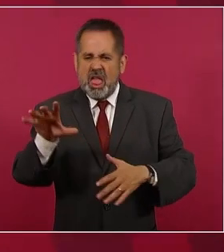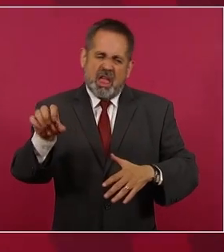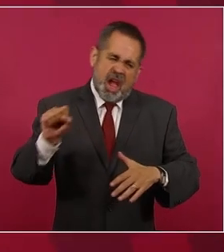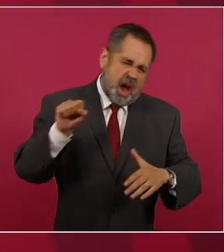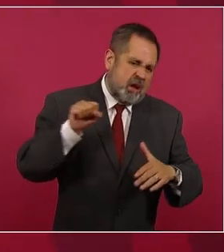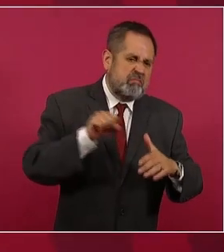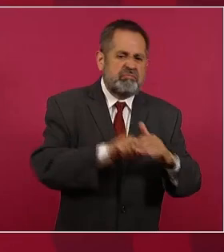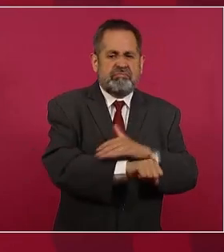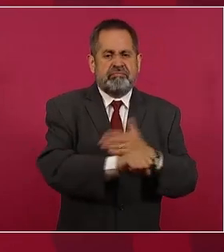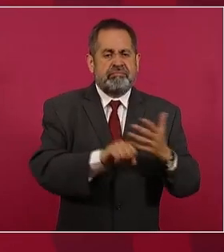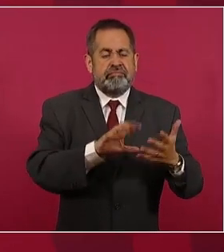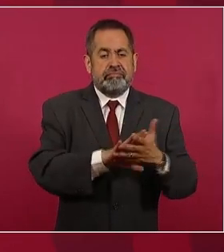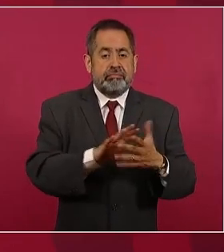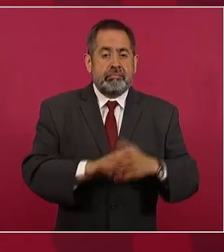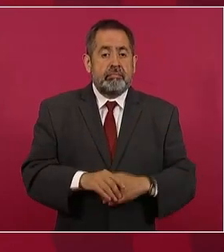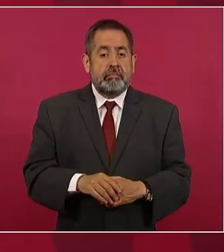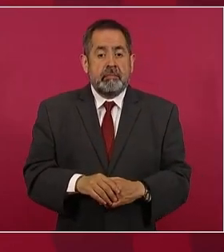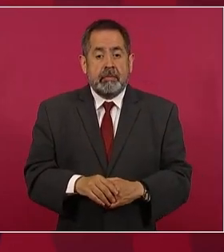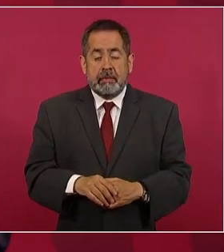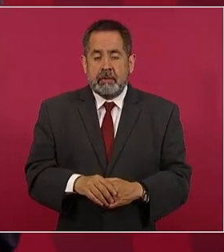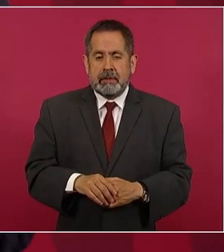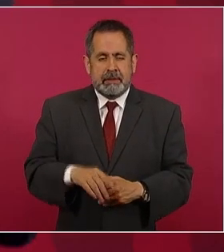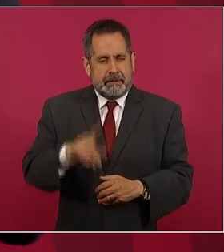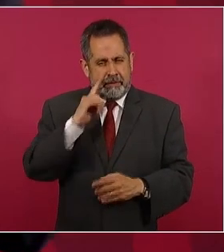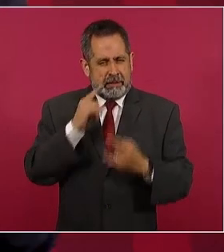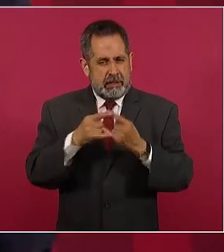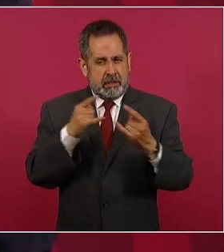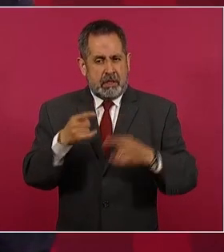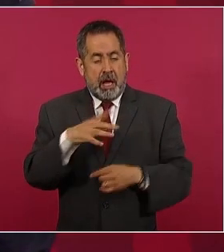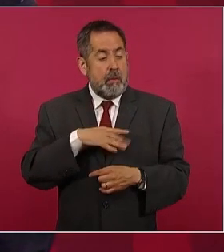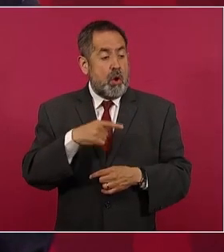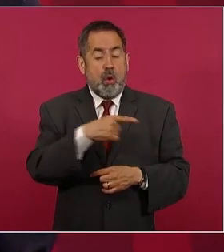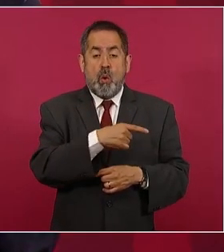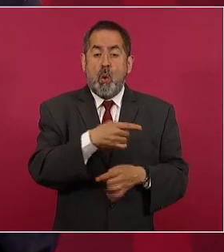Había un juez especial